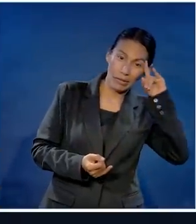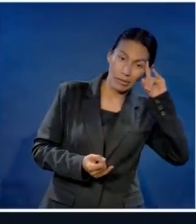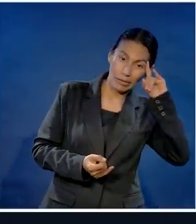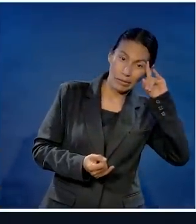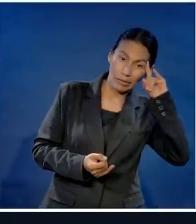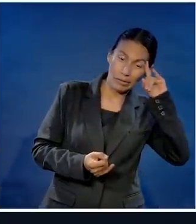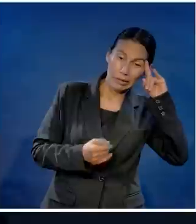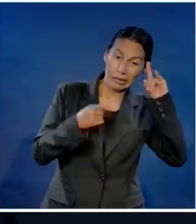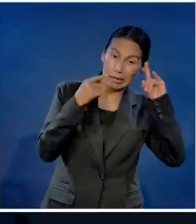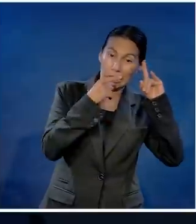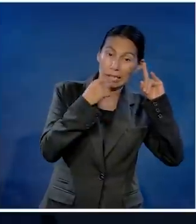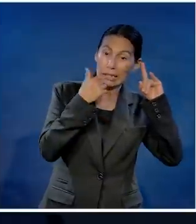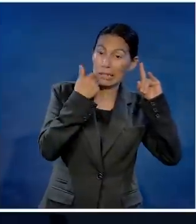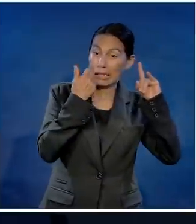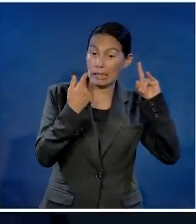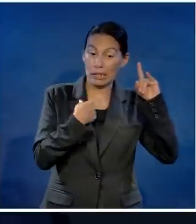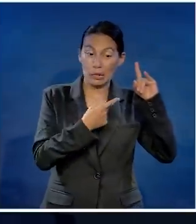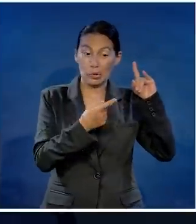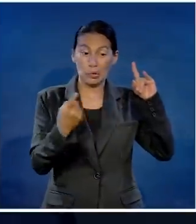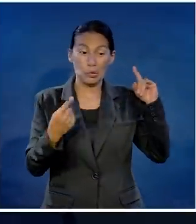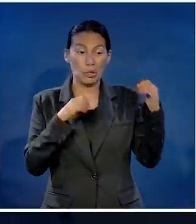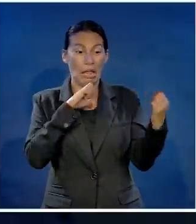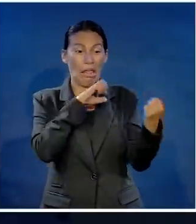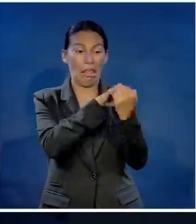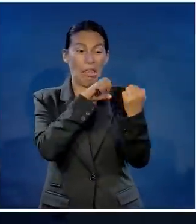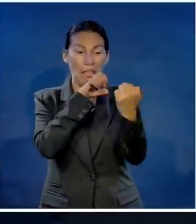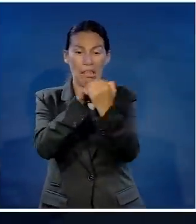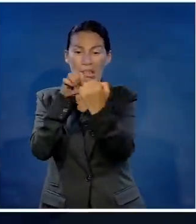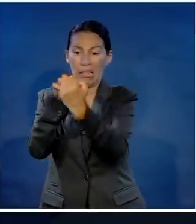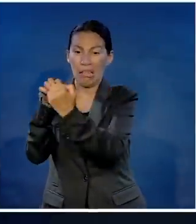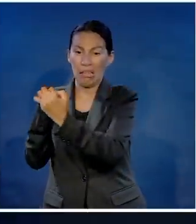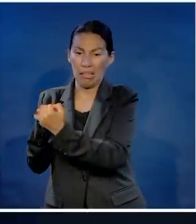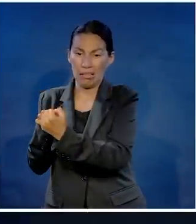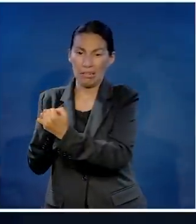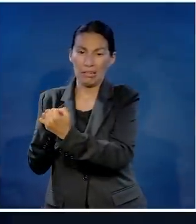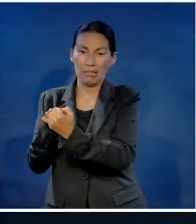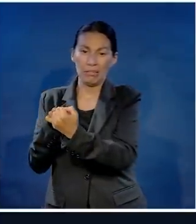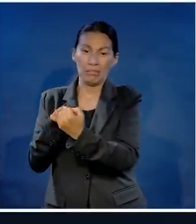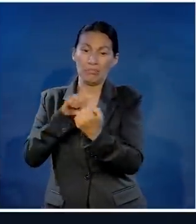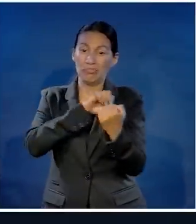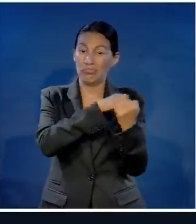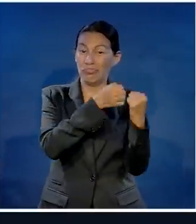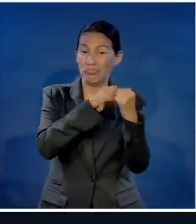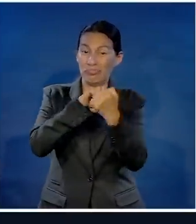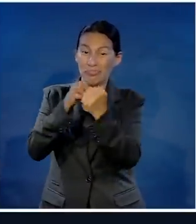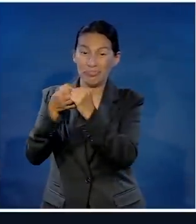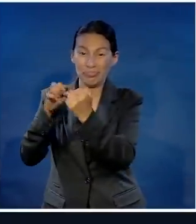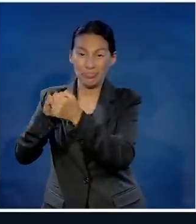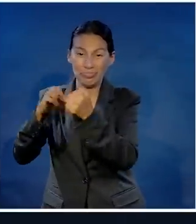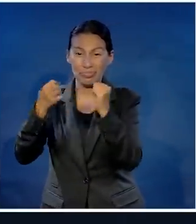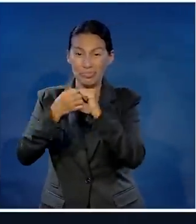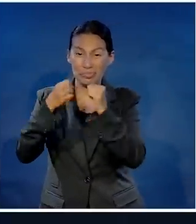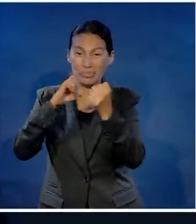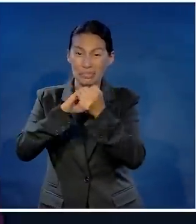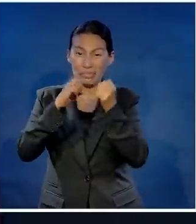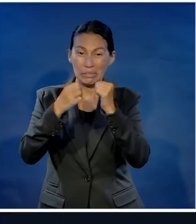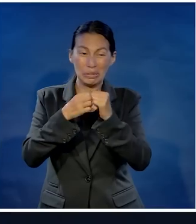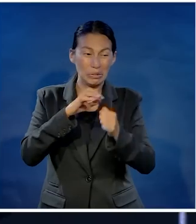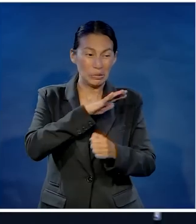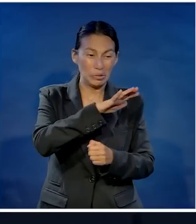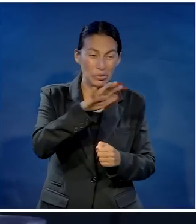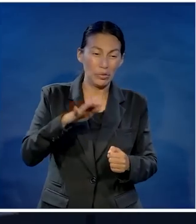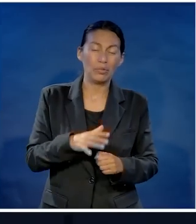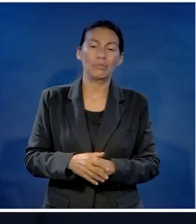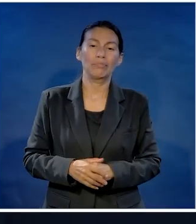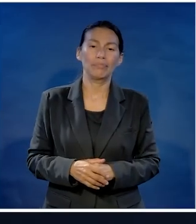y Satanás le apuesta a destruir nuestras relaciones con los demás porque sabe que si